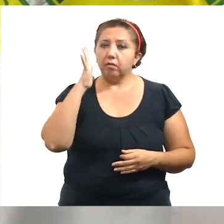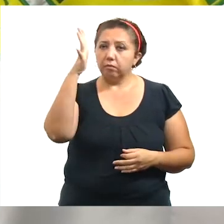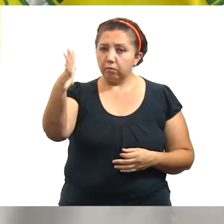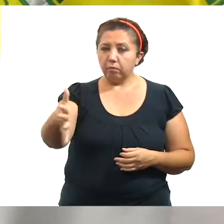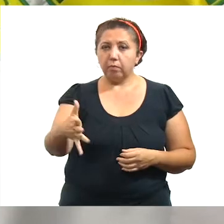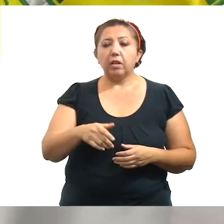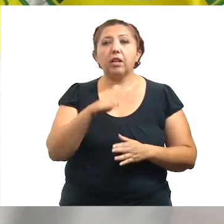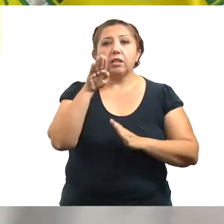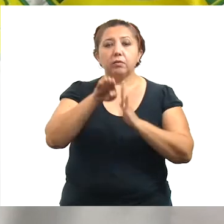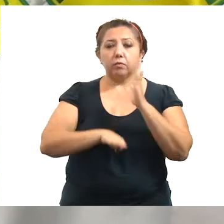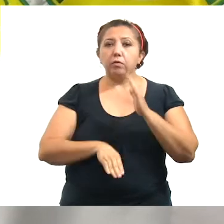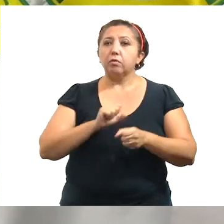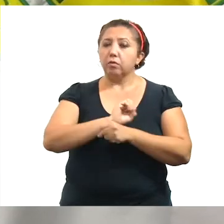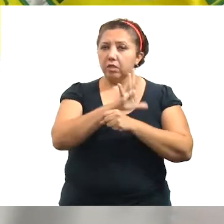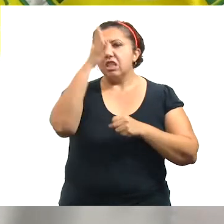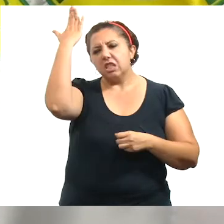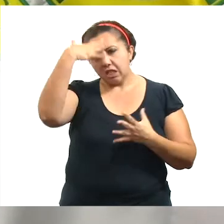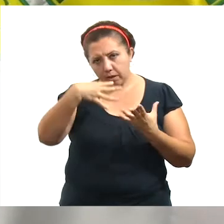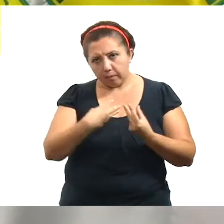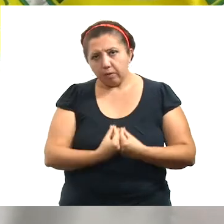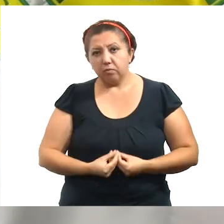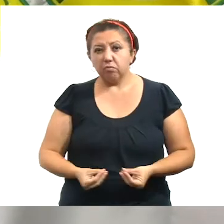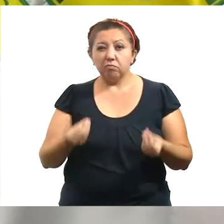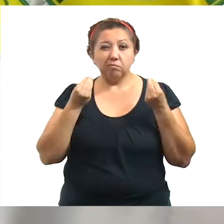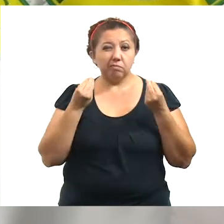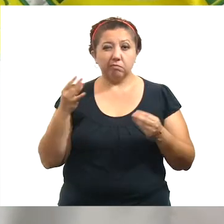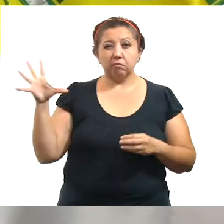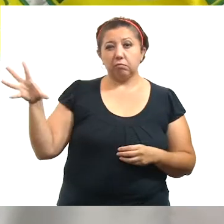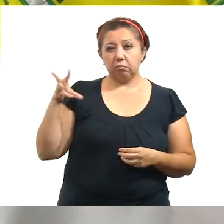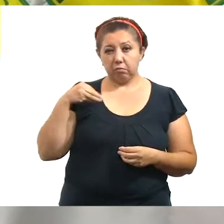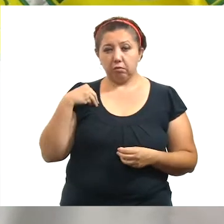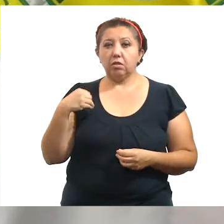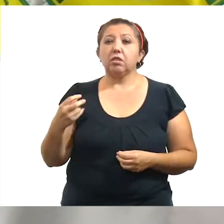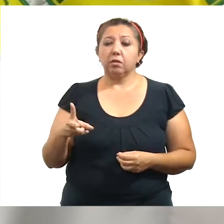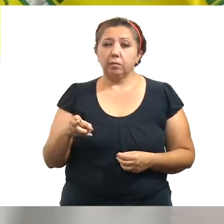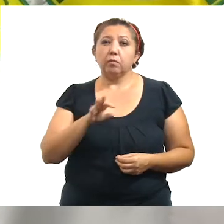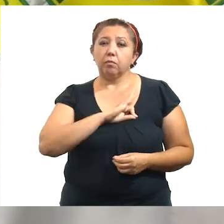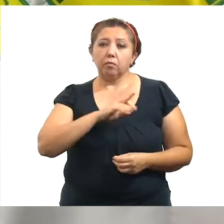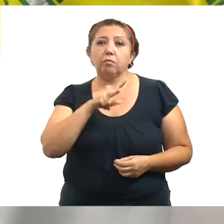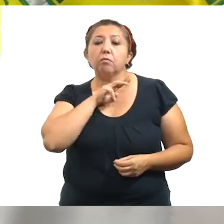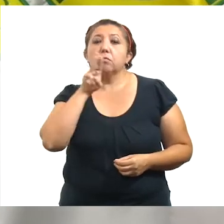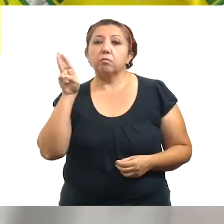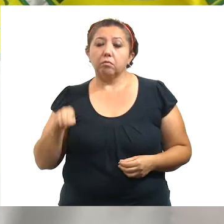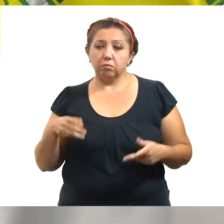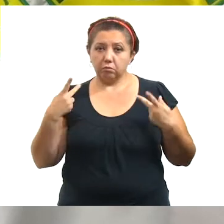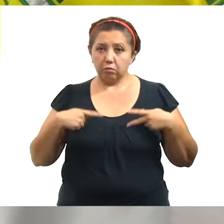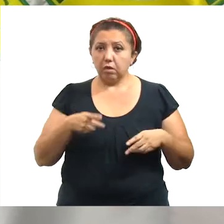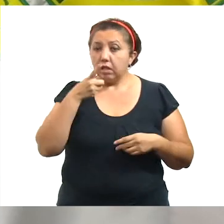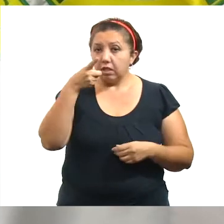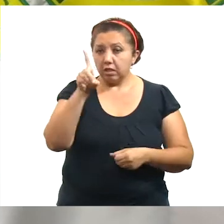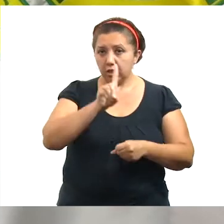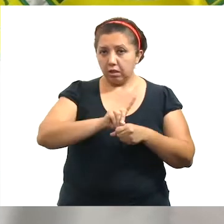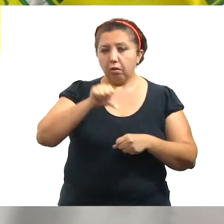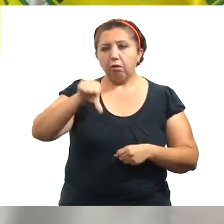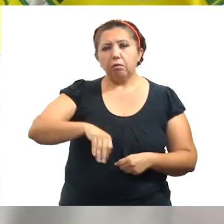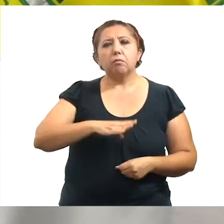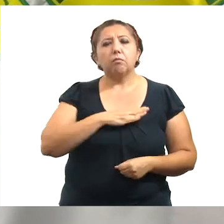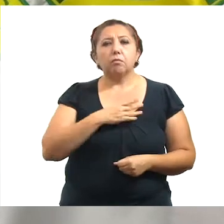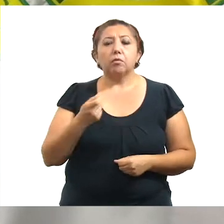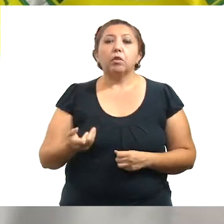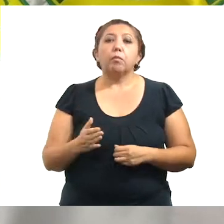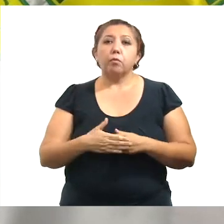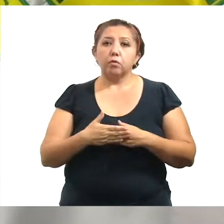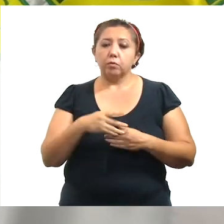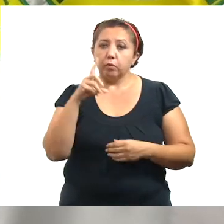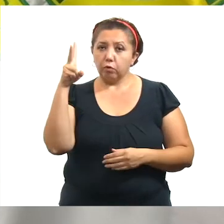derrotar el coronavirus, que como bien sabemos es altamente contagioso y mortal. Ese camino está entre el día de hoy y muy buena parte del